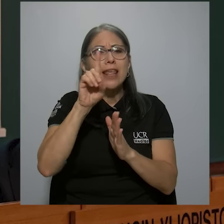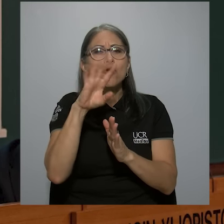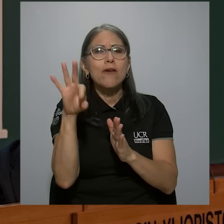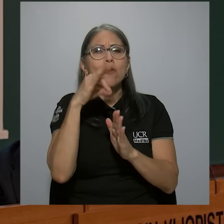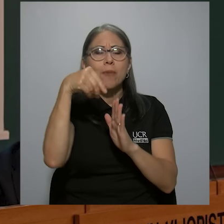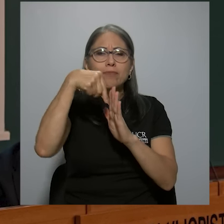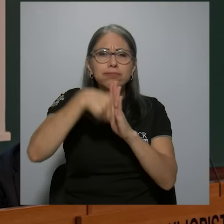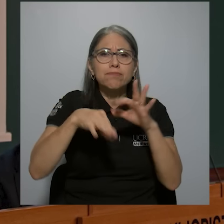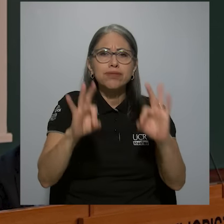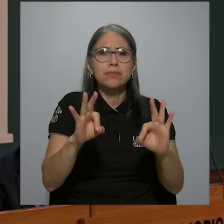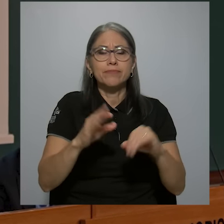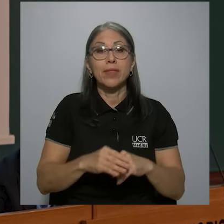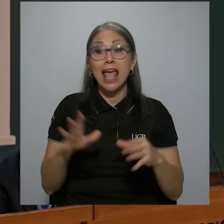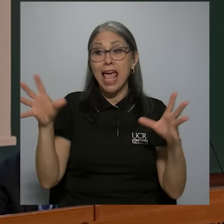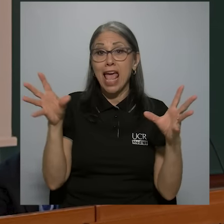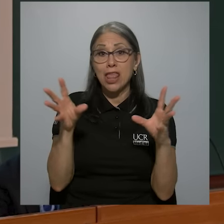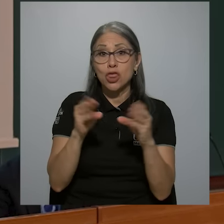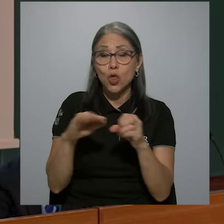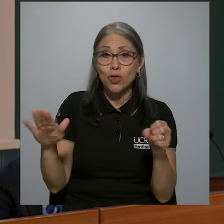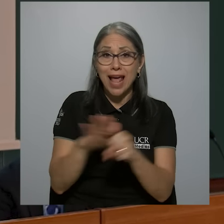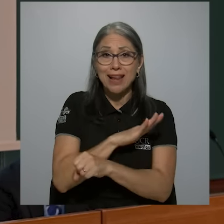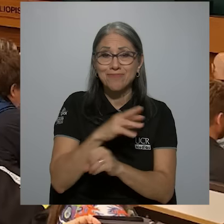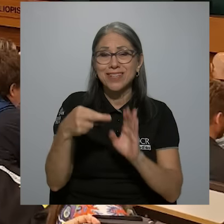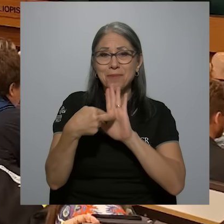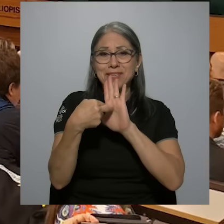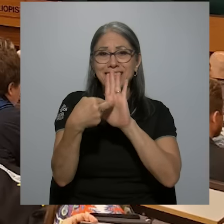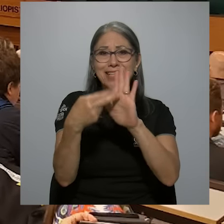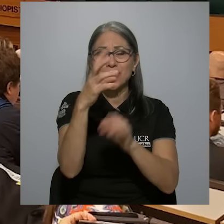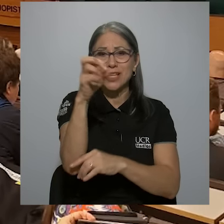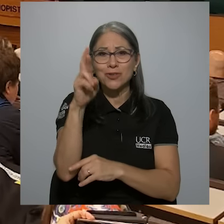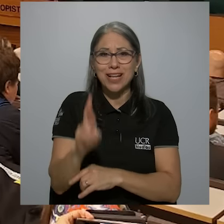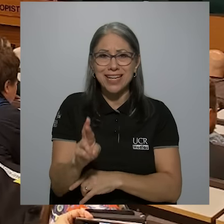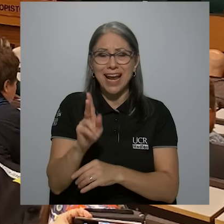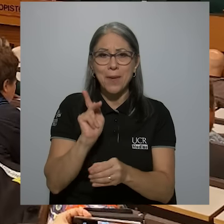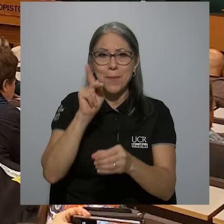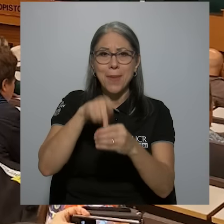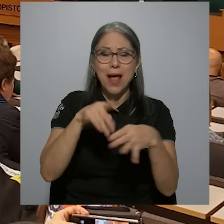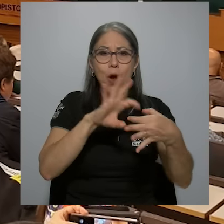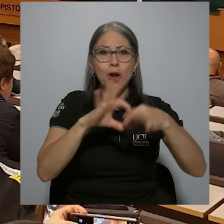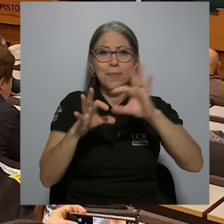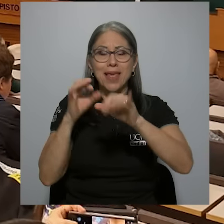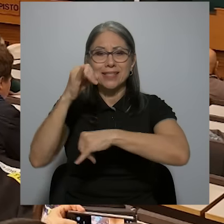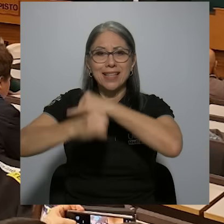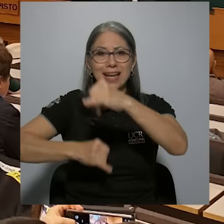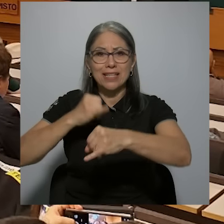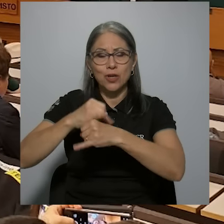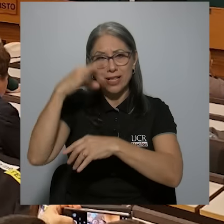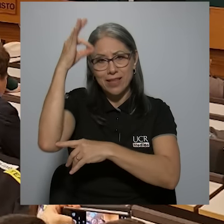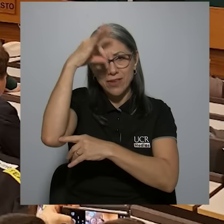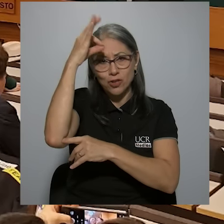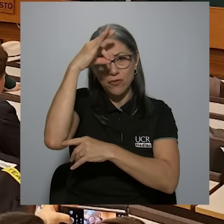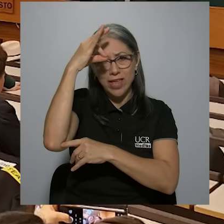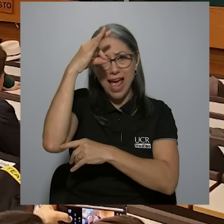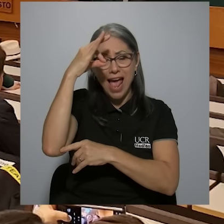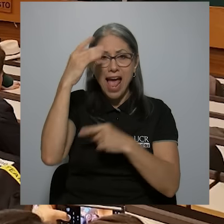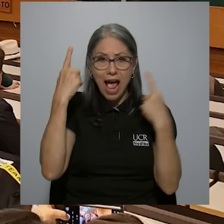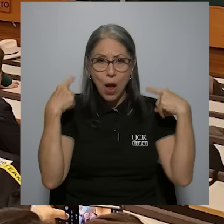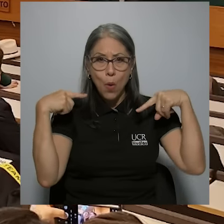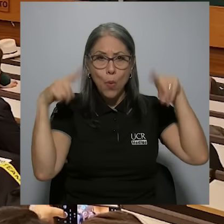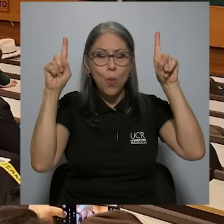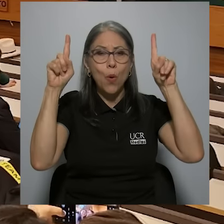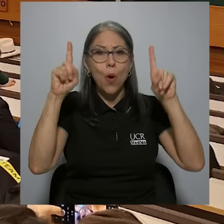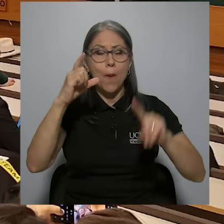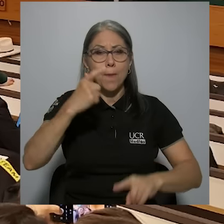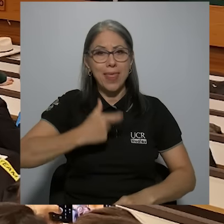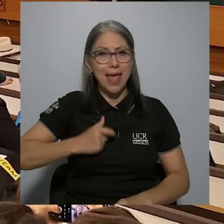En total, las representaciones de Costa Rica que han estado en las Olimpiadas Internacionales de Filosofía han